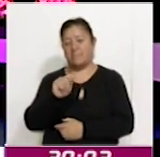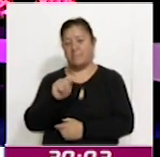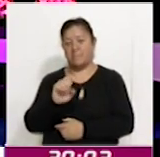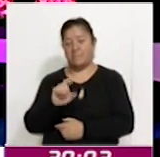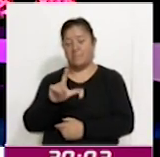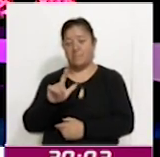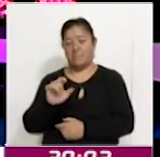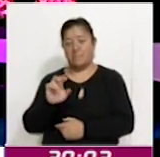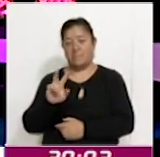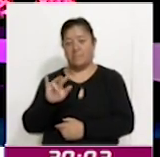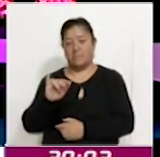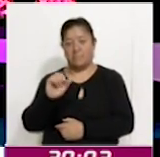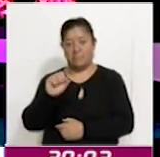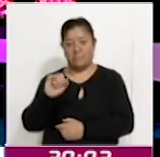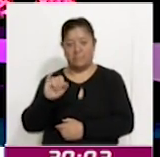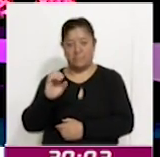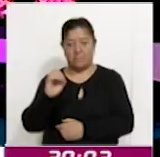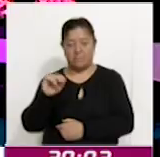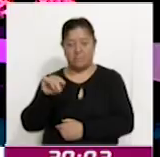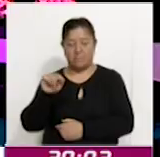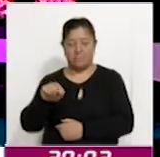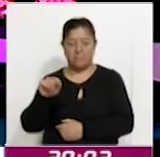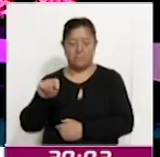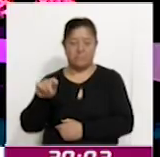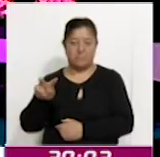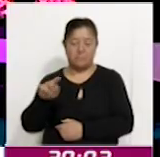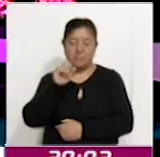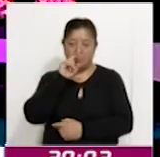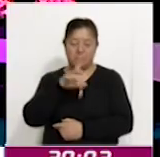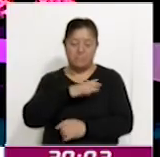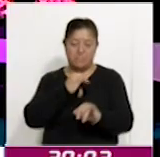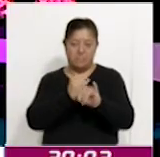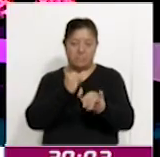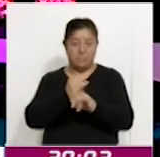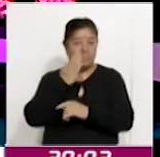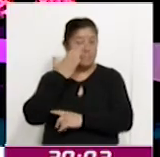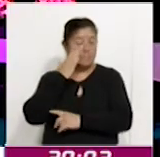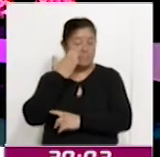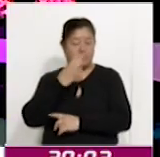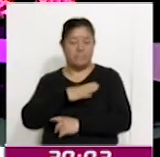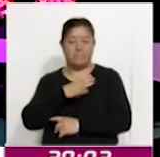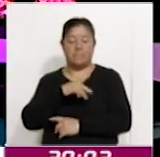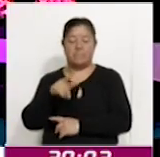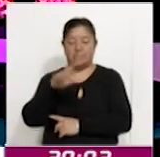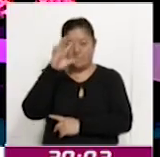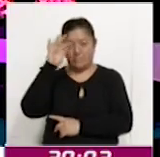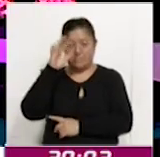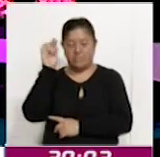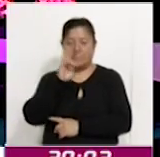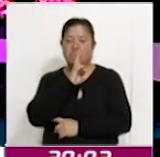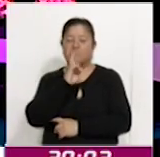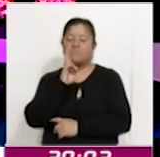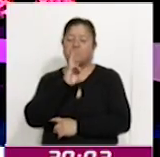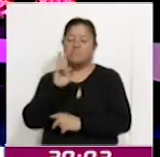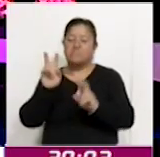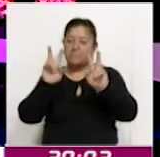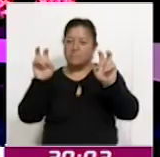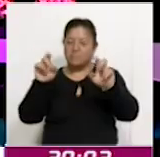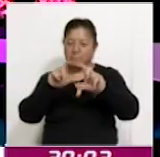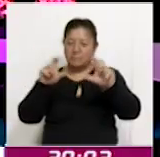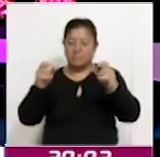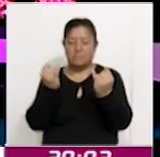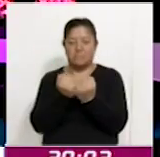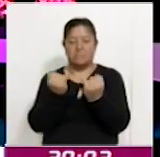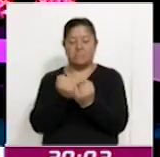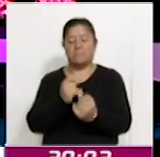También a quienes lo hacen a través de nuestras redes sociales. Recuerden que en Facebook nos encuentra como Coracyt Noticias, al igual